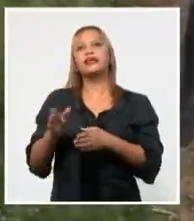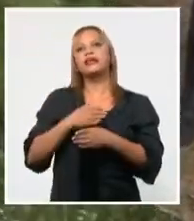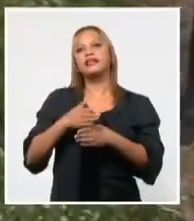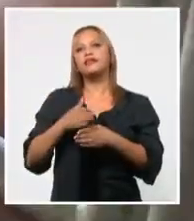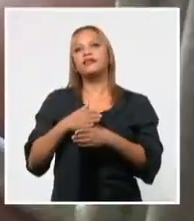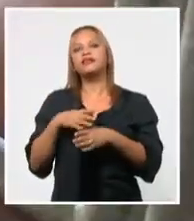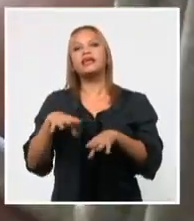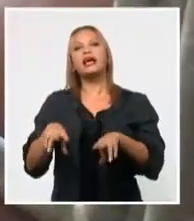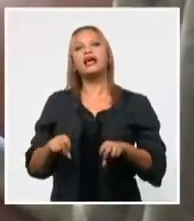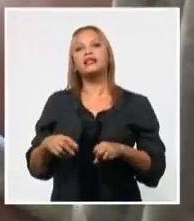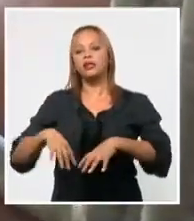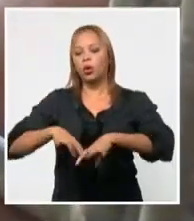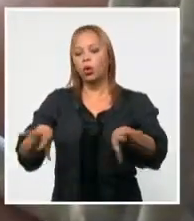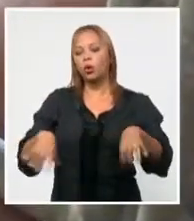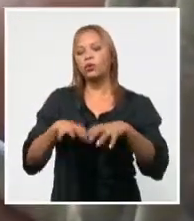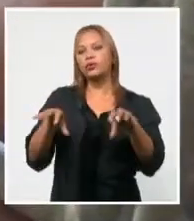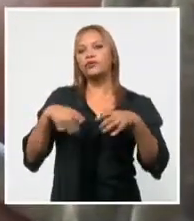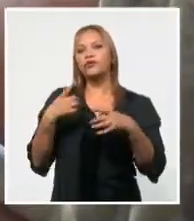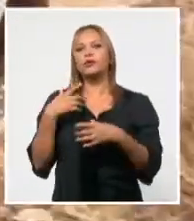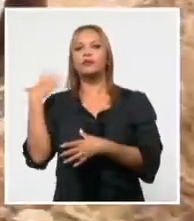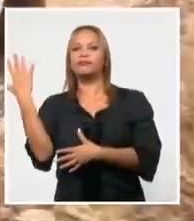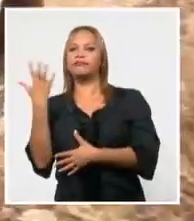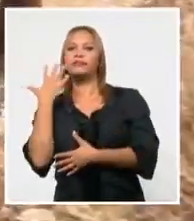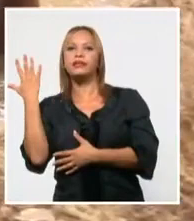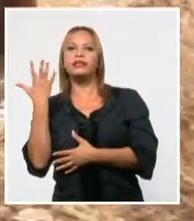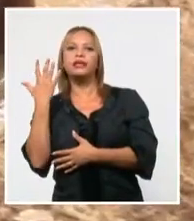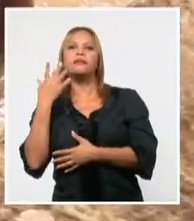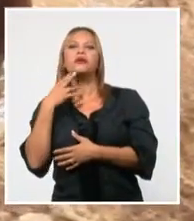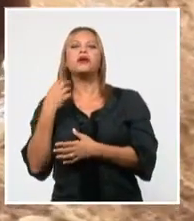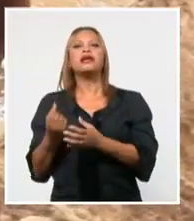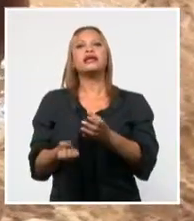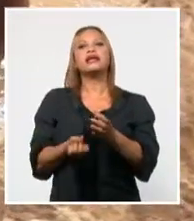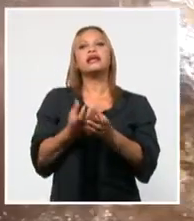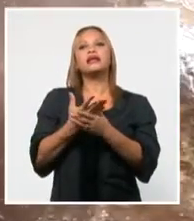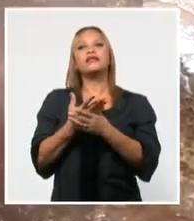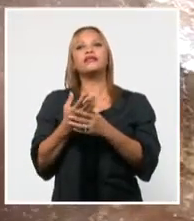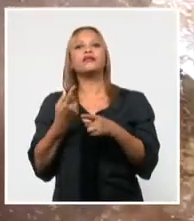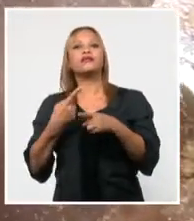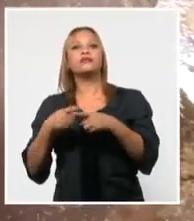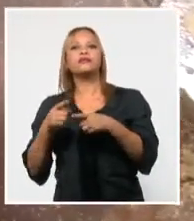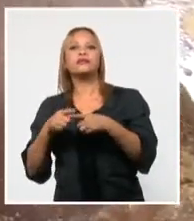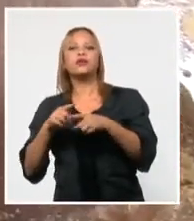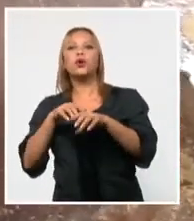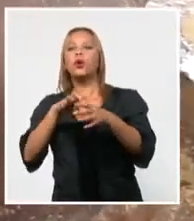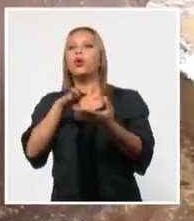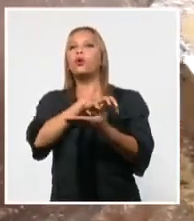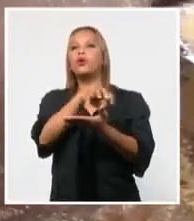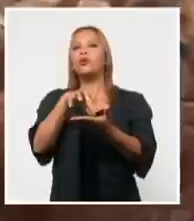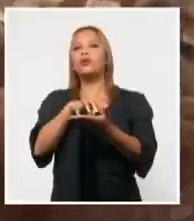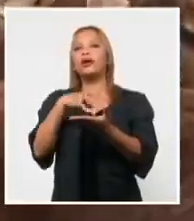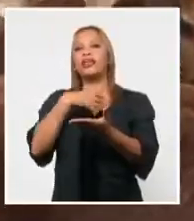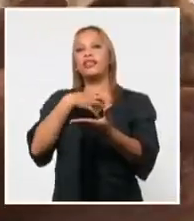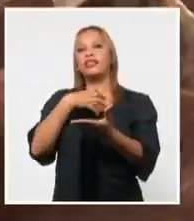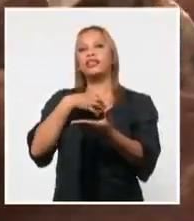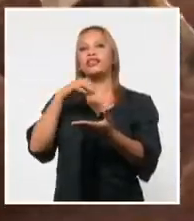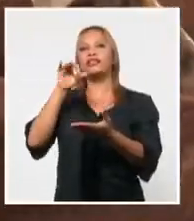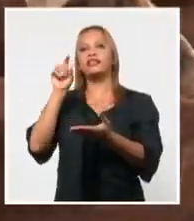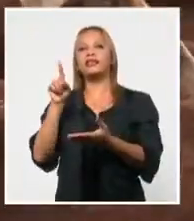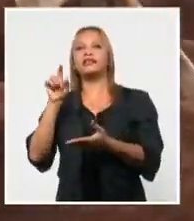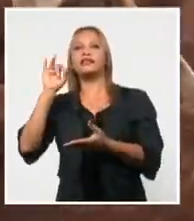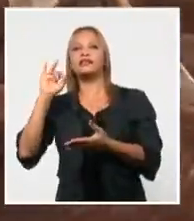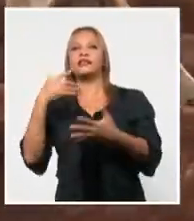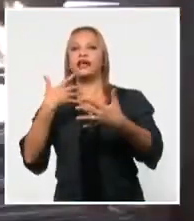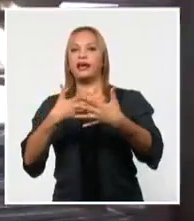adaptaran a las condiciones del trópico y la creación de una infraestructura que hoy cuenta con 17 empresas y